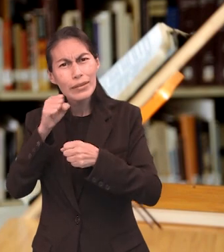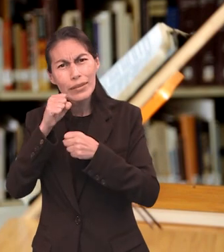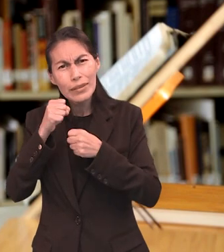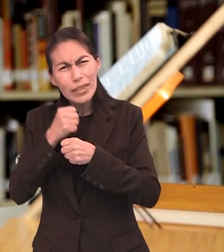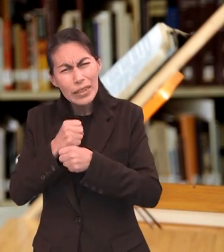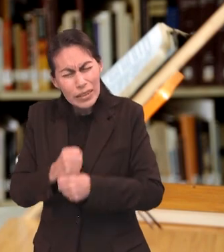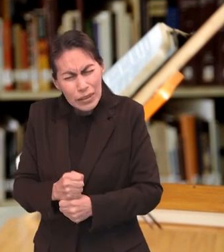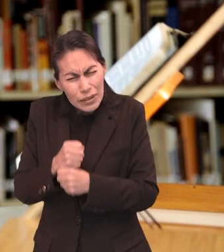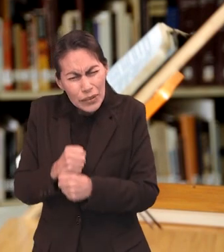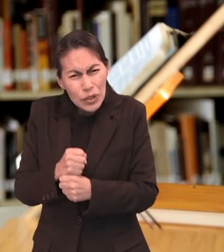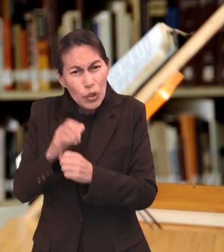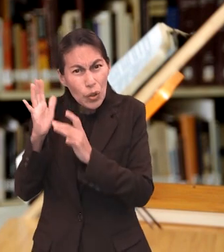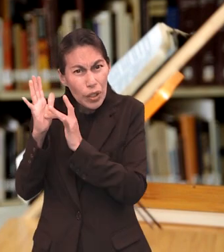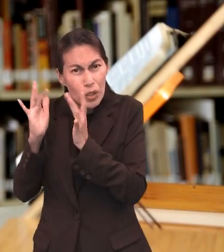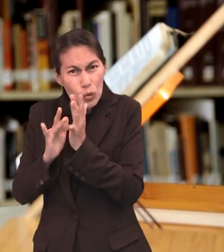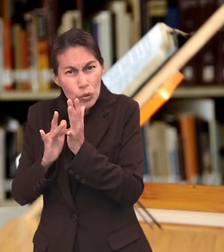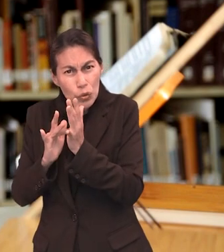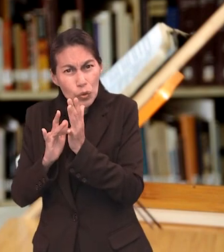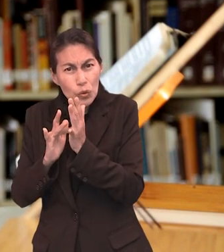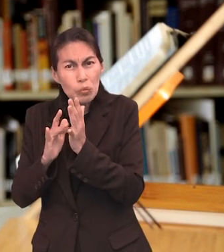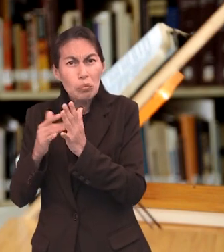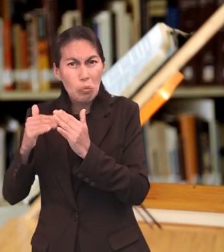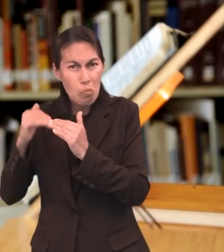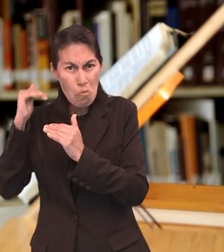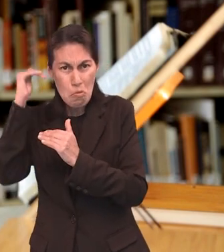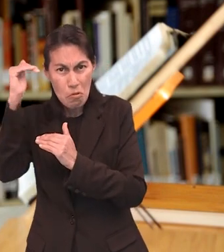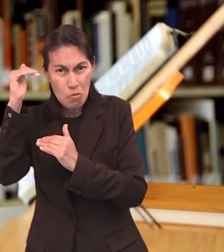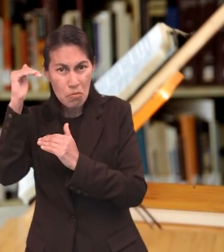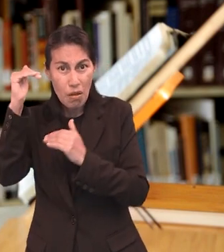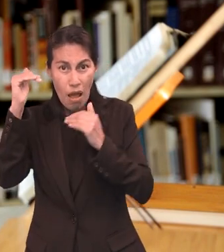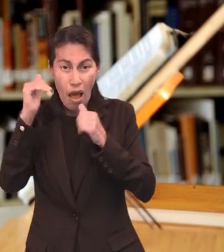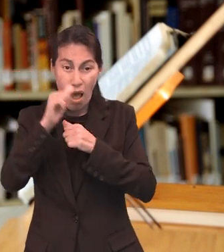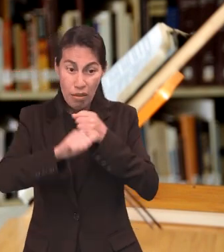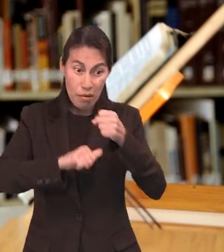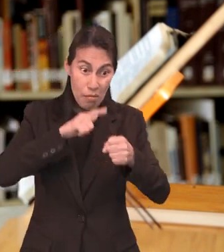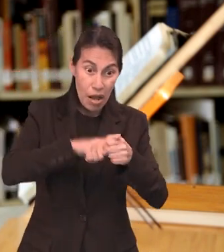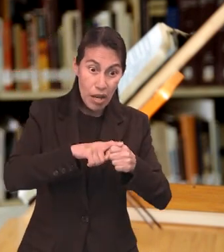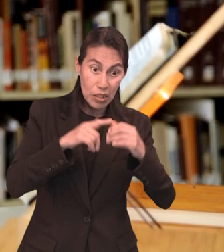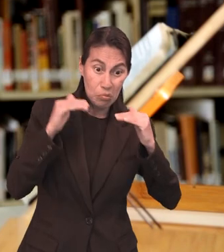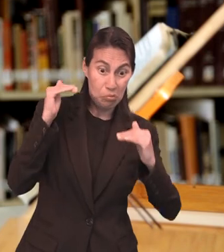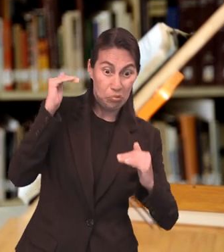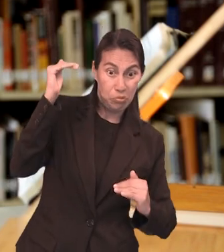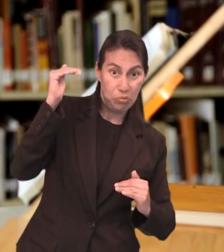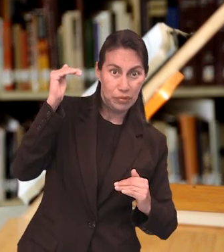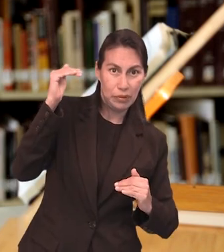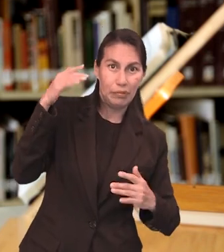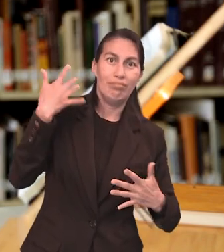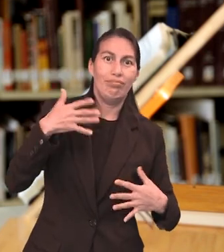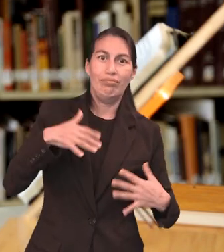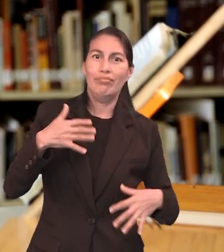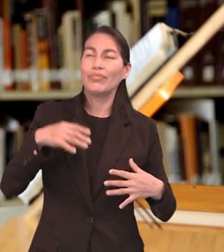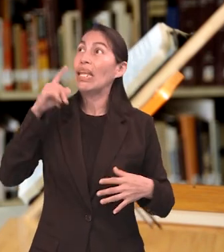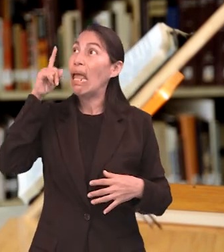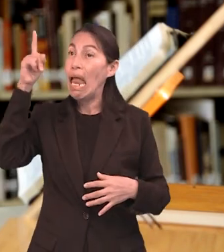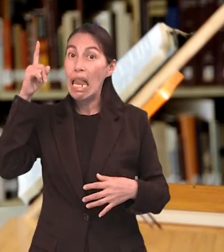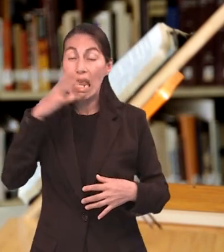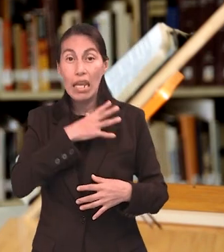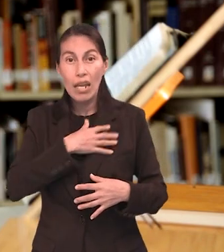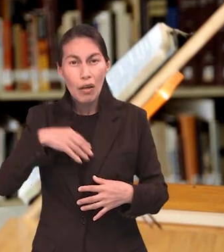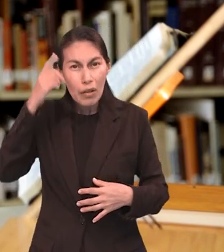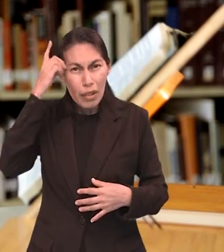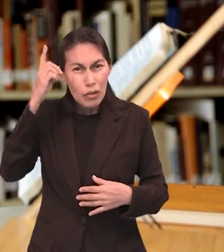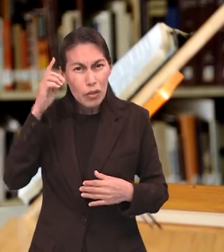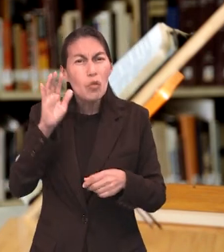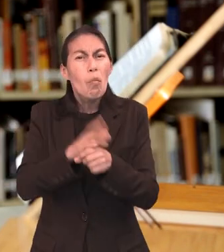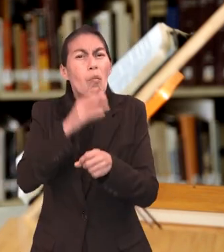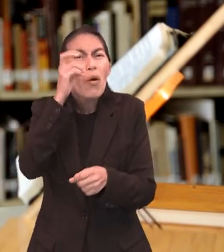es superior también al de los animales. Claro, él es el hijo de Dios. Por eso es